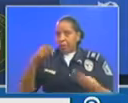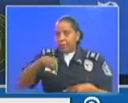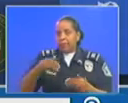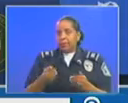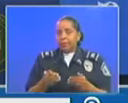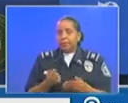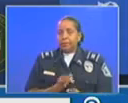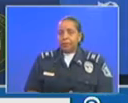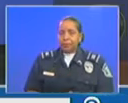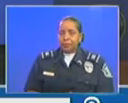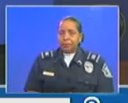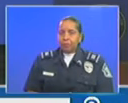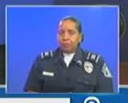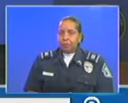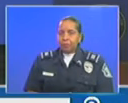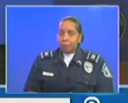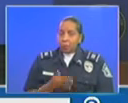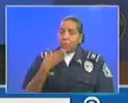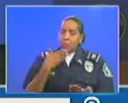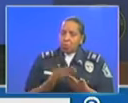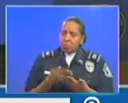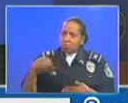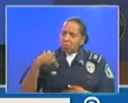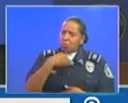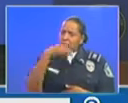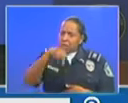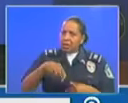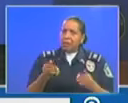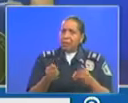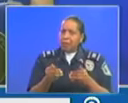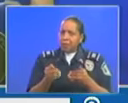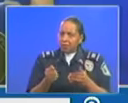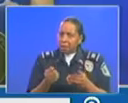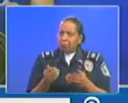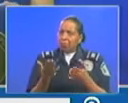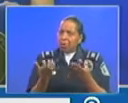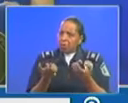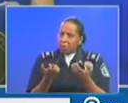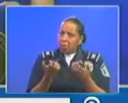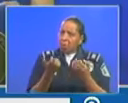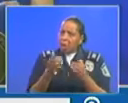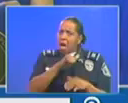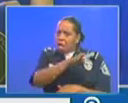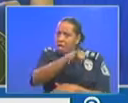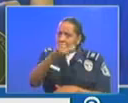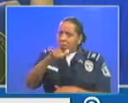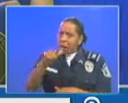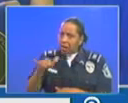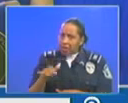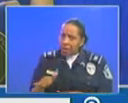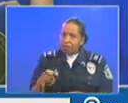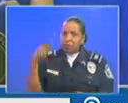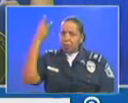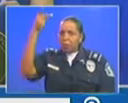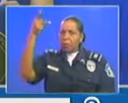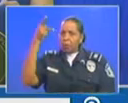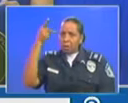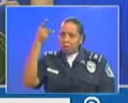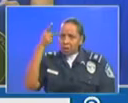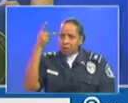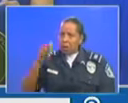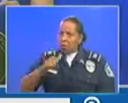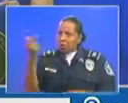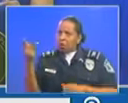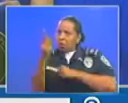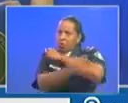bueno nosotros en Panamá creemos en la equidad tenemos una política migratoria en donde todos los